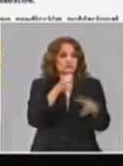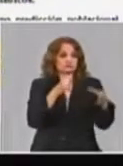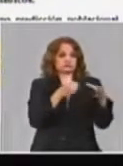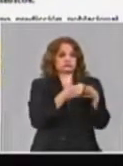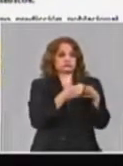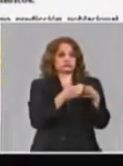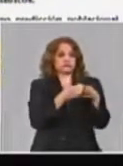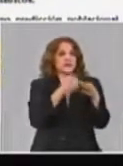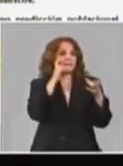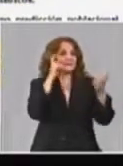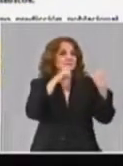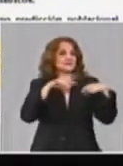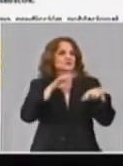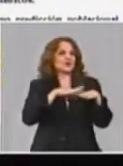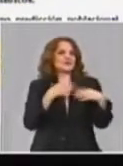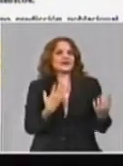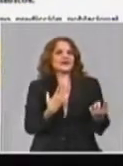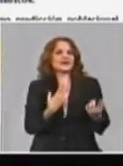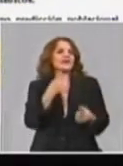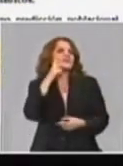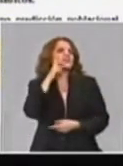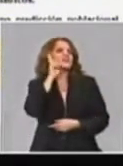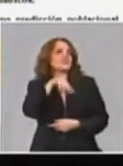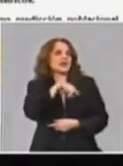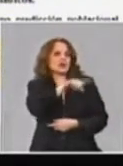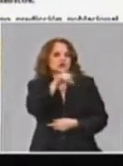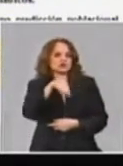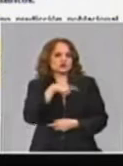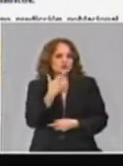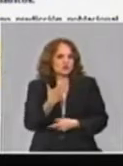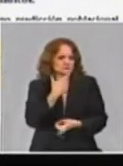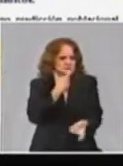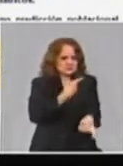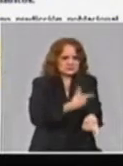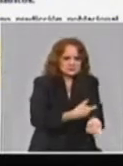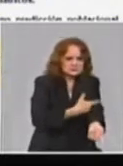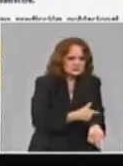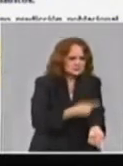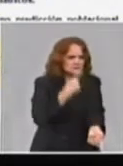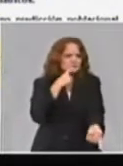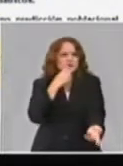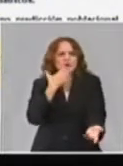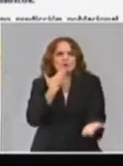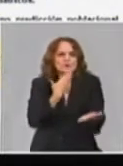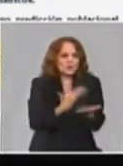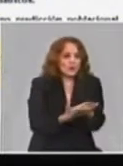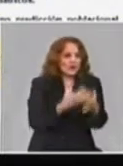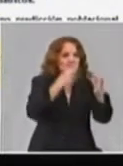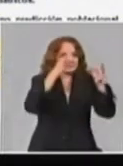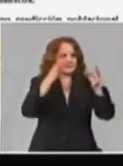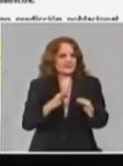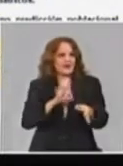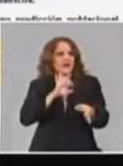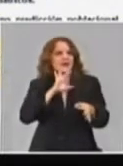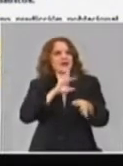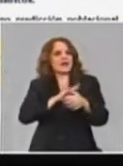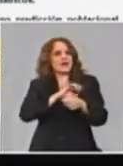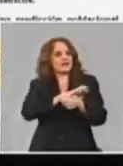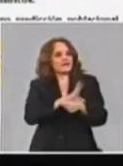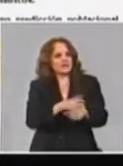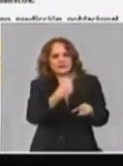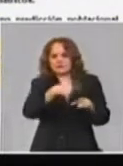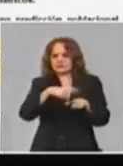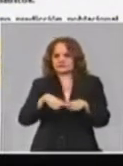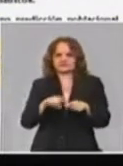que ahí el IPK es líder pero que participa todos los centros de higiene y tecnología otros laboratorios que tiene que ver